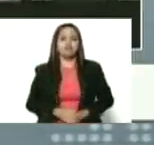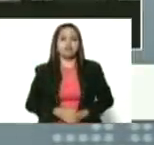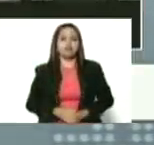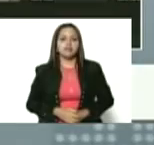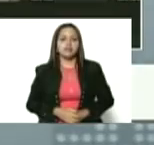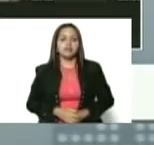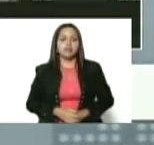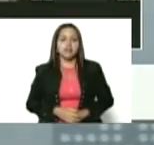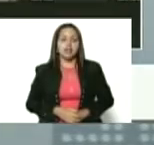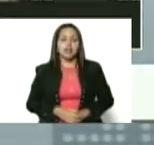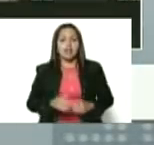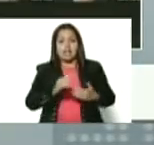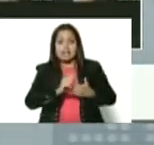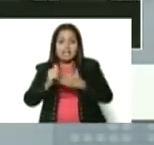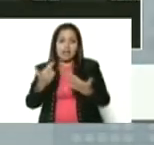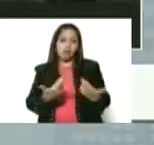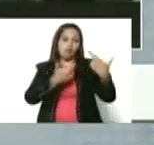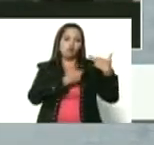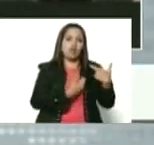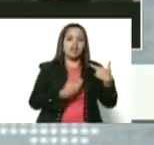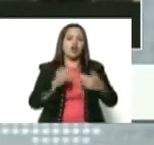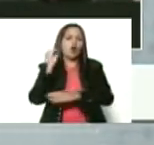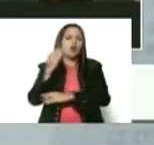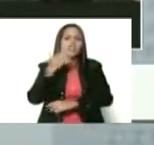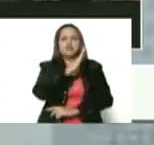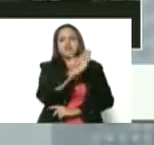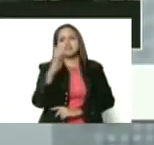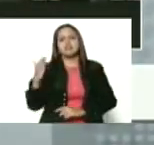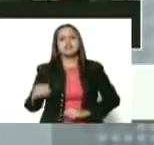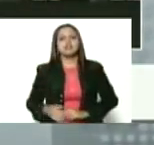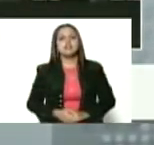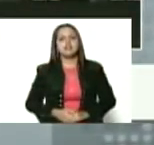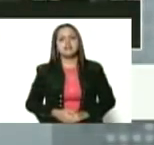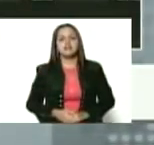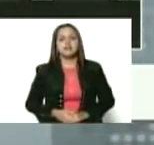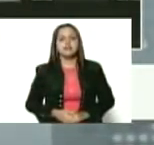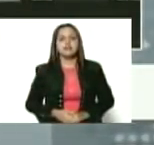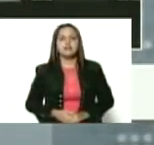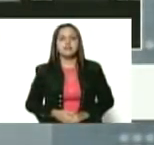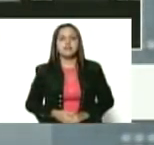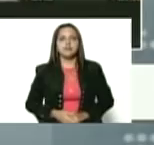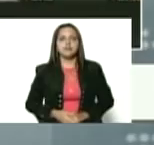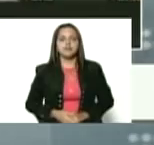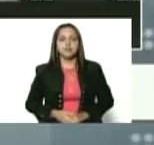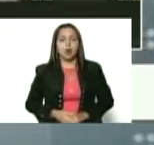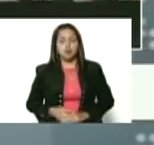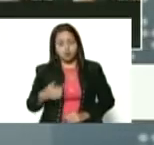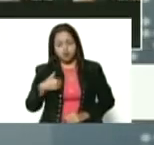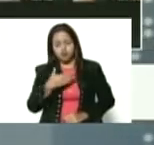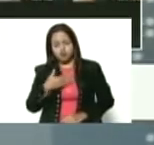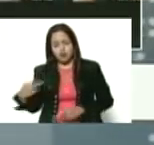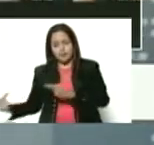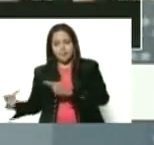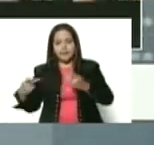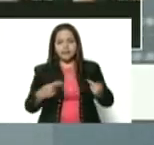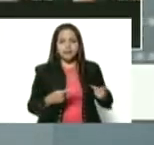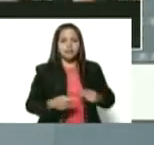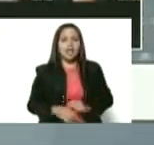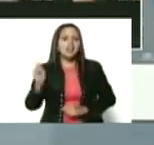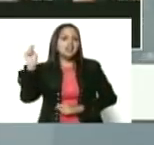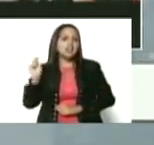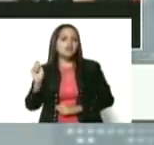en resistencia. Y aquí presentes tenemos, yo mandé a invitar, bueno, está la